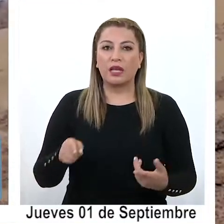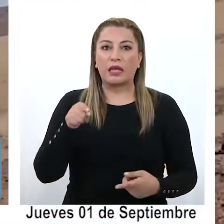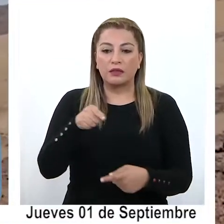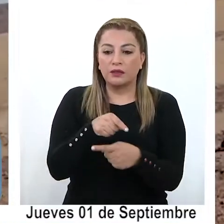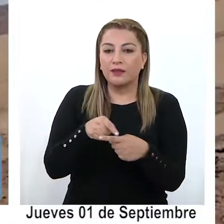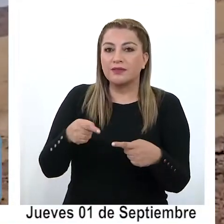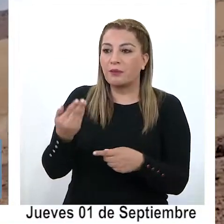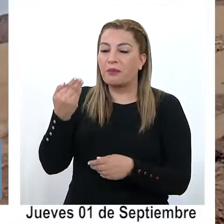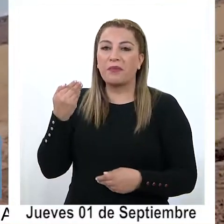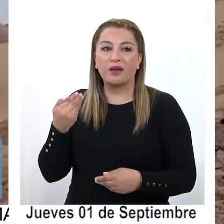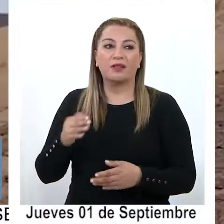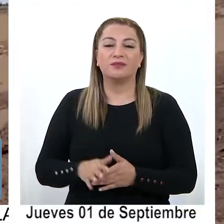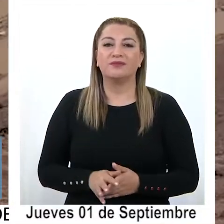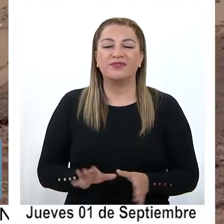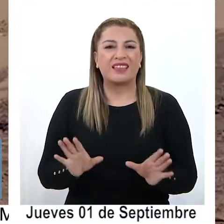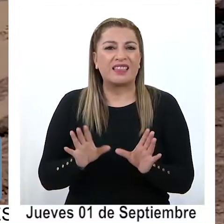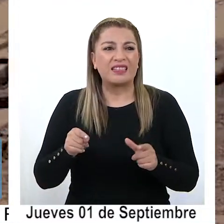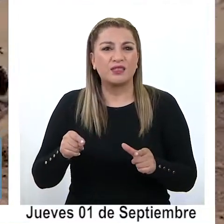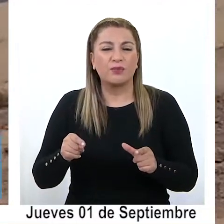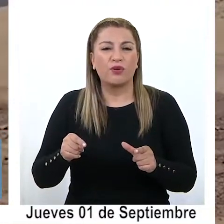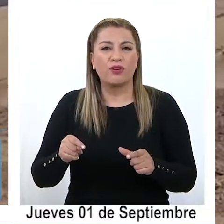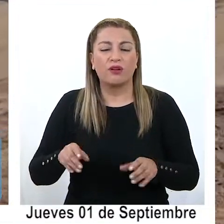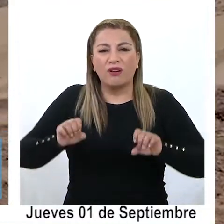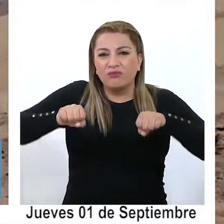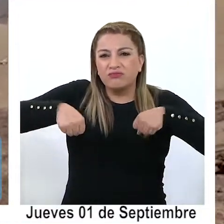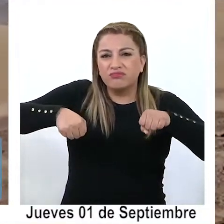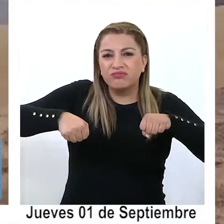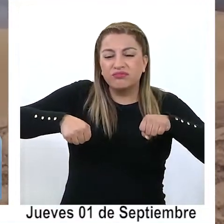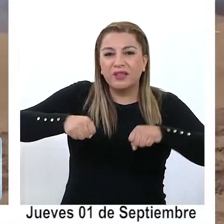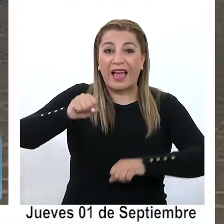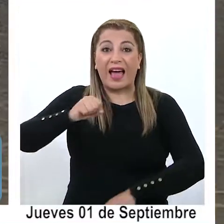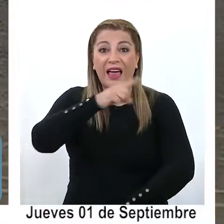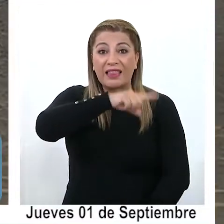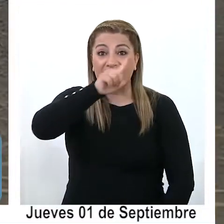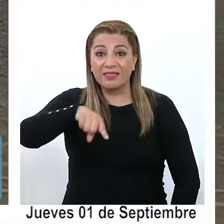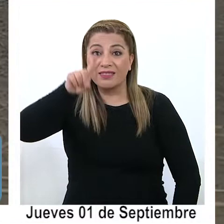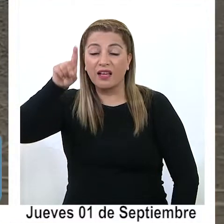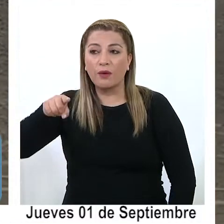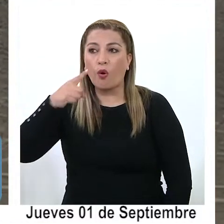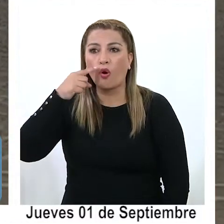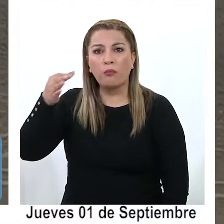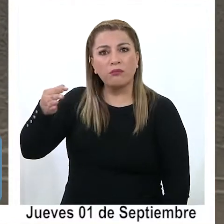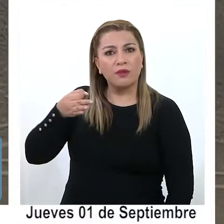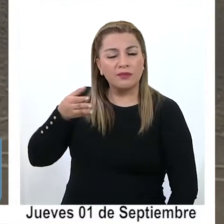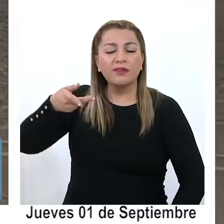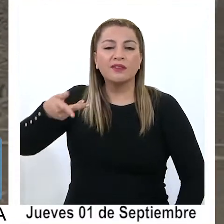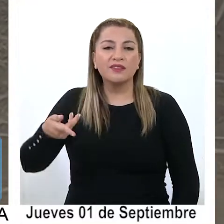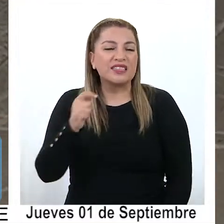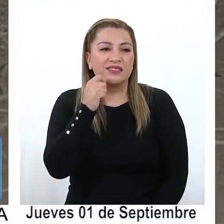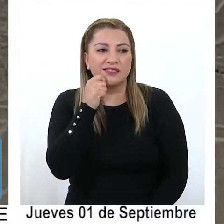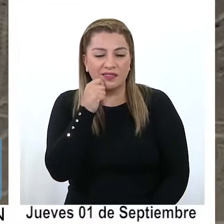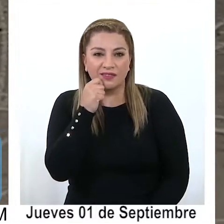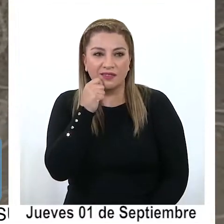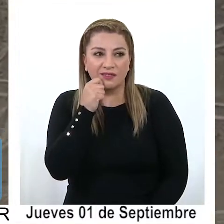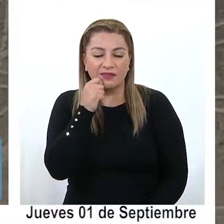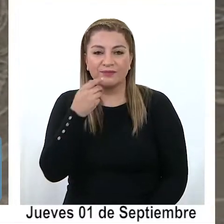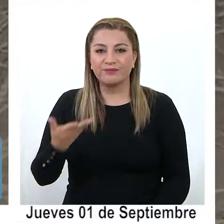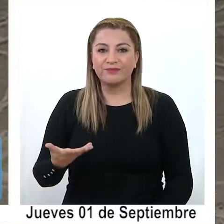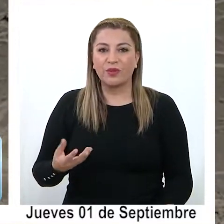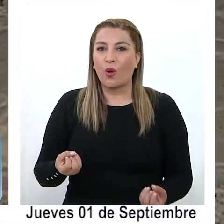esta semana con el undécimo rally de Atacama y en palabras de un economista se trata de las